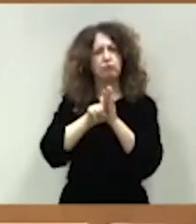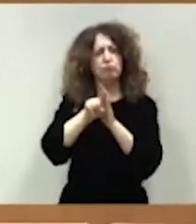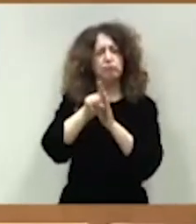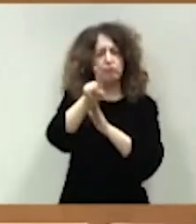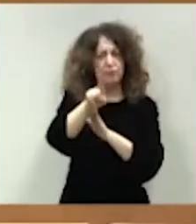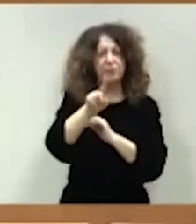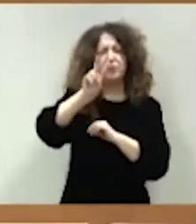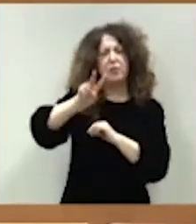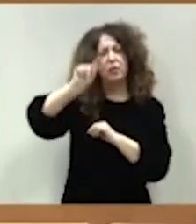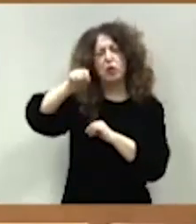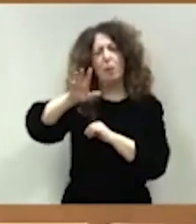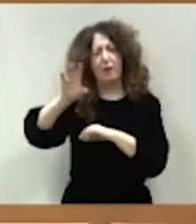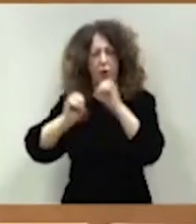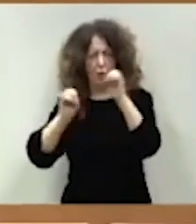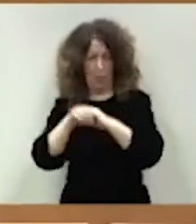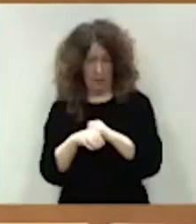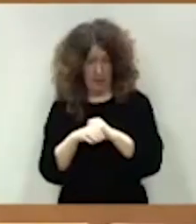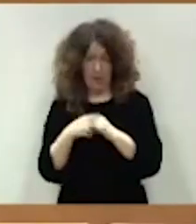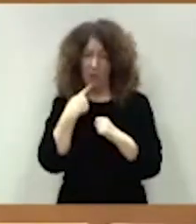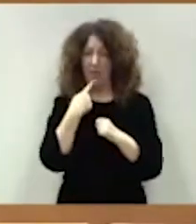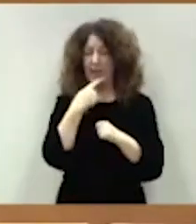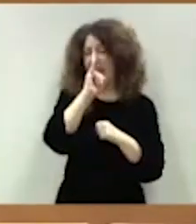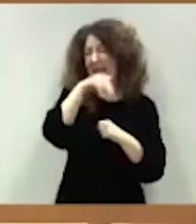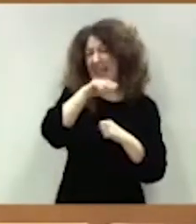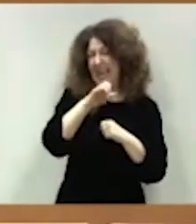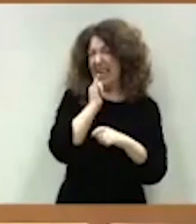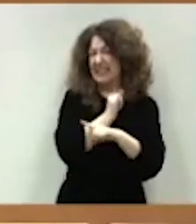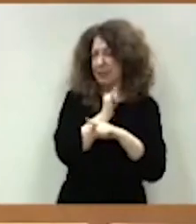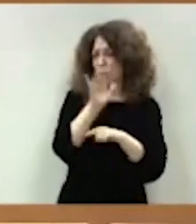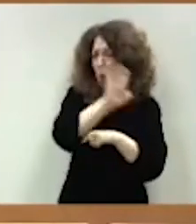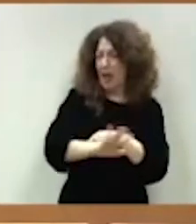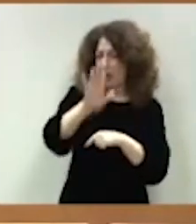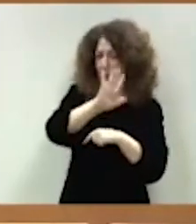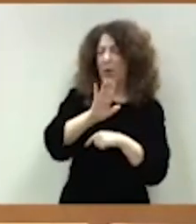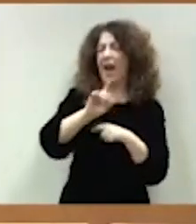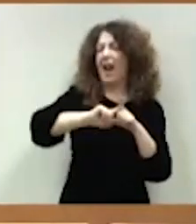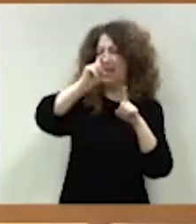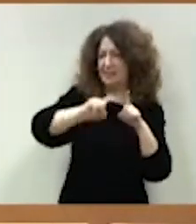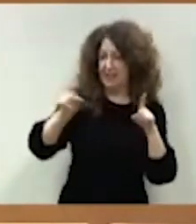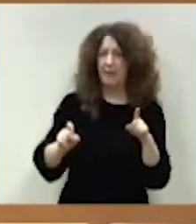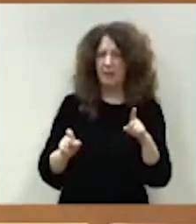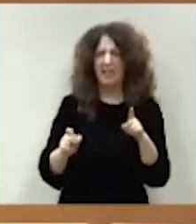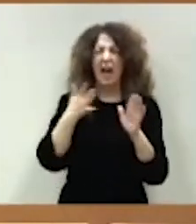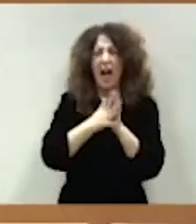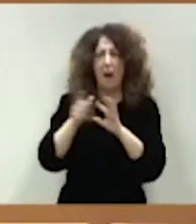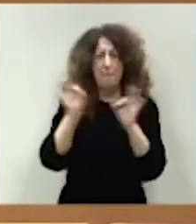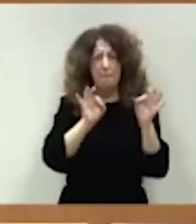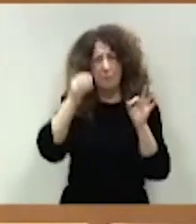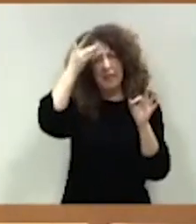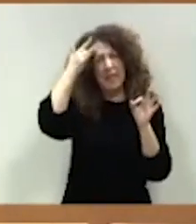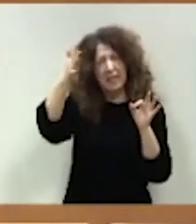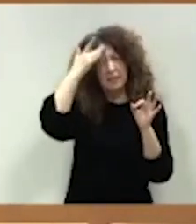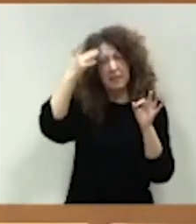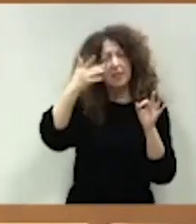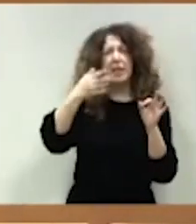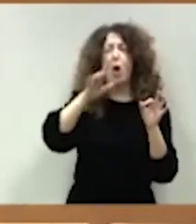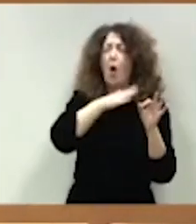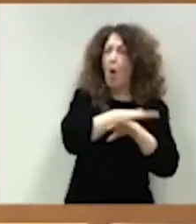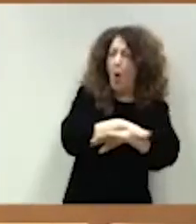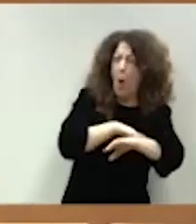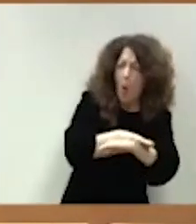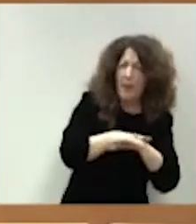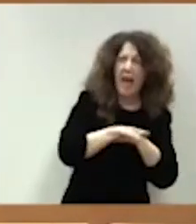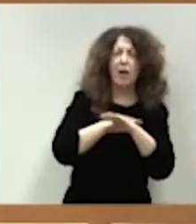los datos del INE, superando todas las expectativas, las del propio Gobierno, las nacionales, las internacionales,